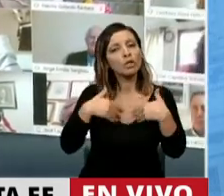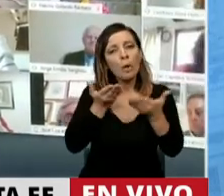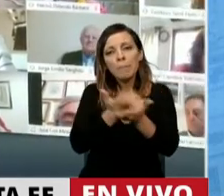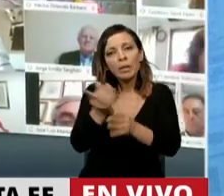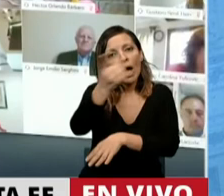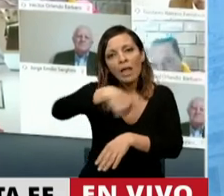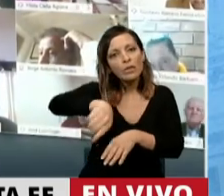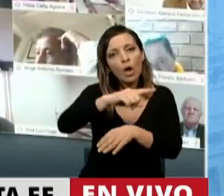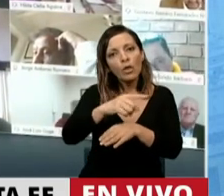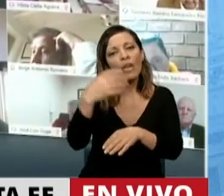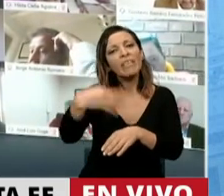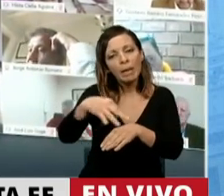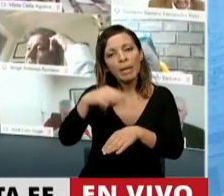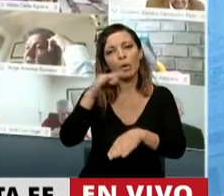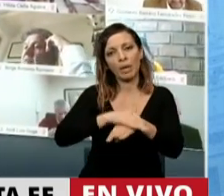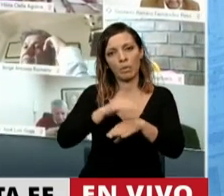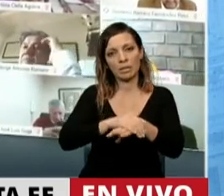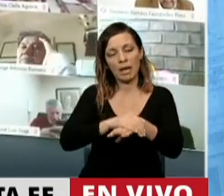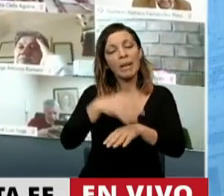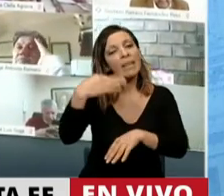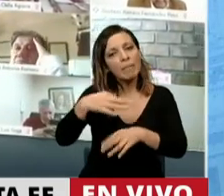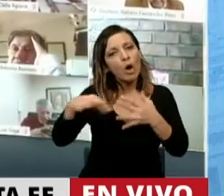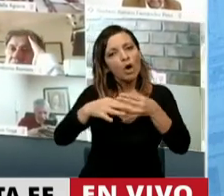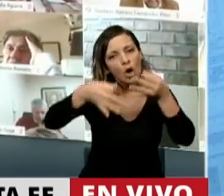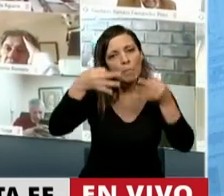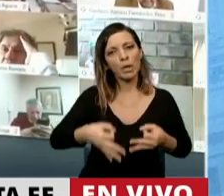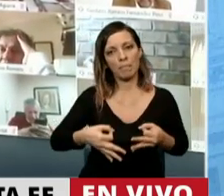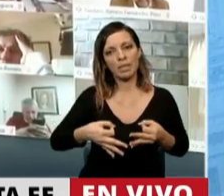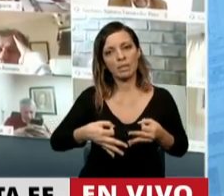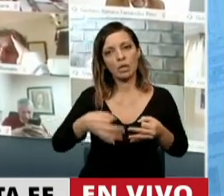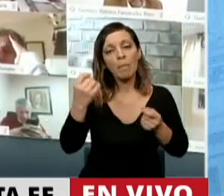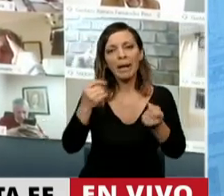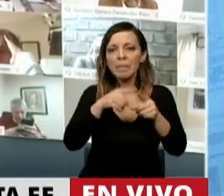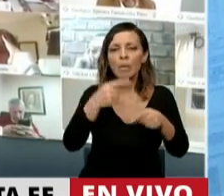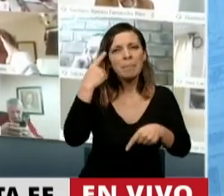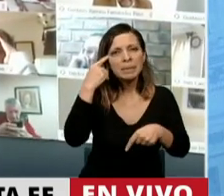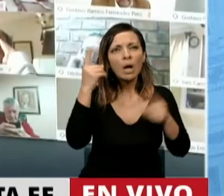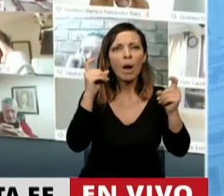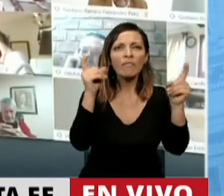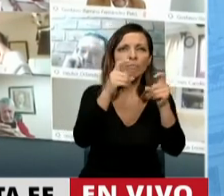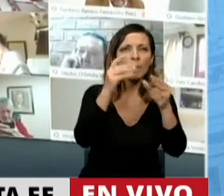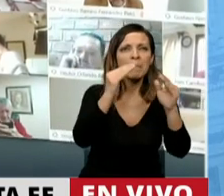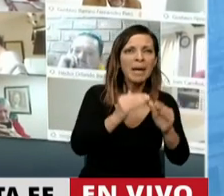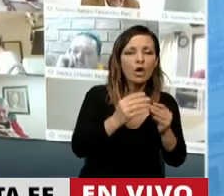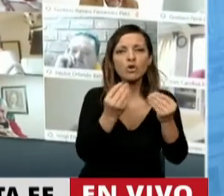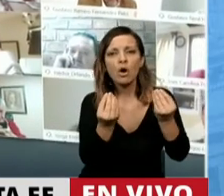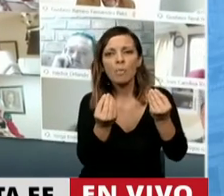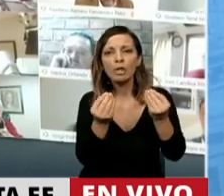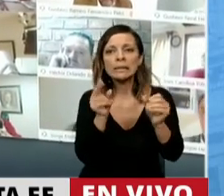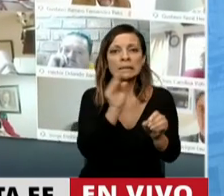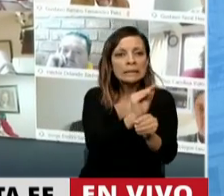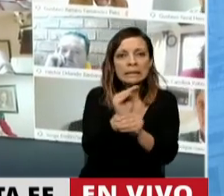todos a ser responsables y a comprometernos a reducir daños, a sostener la actividad económica hasta donde